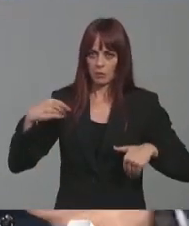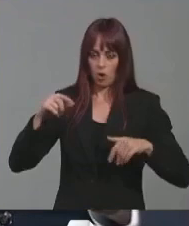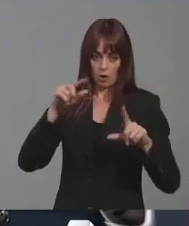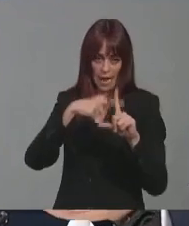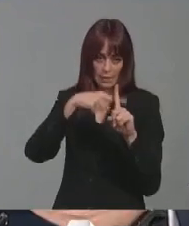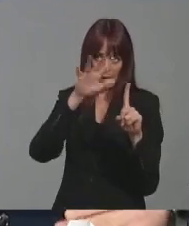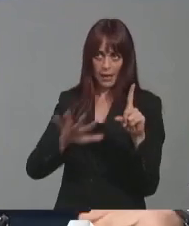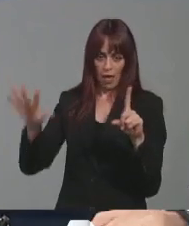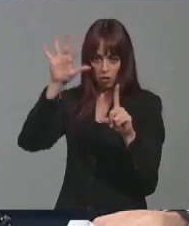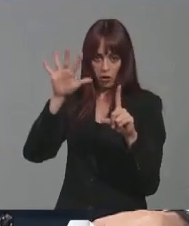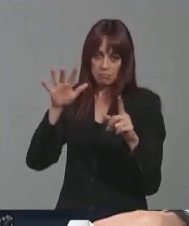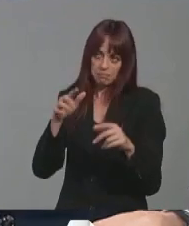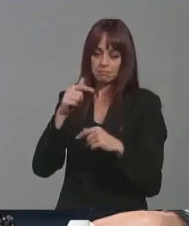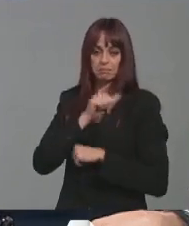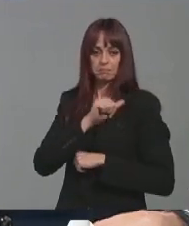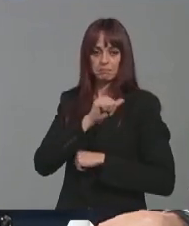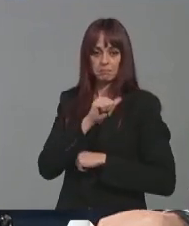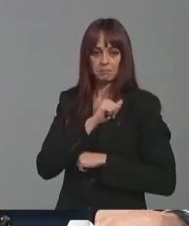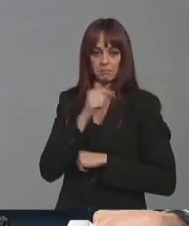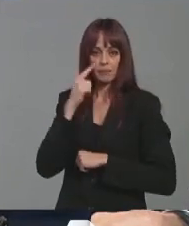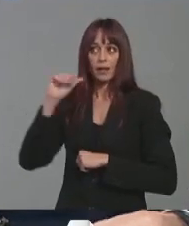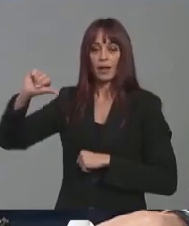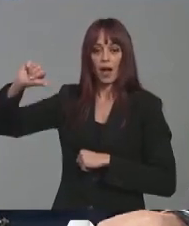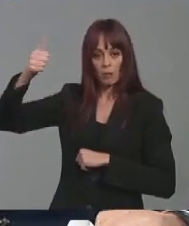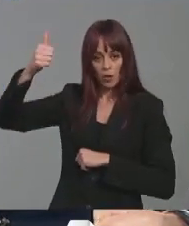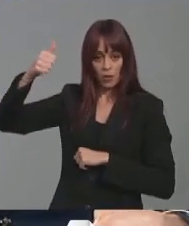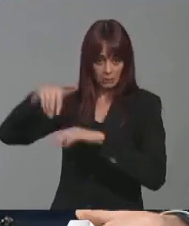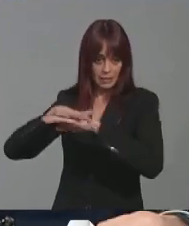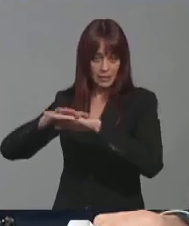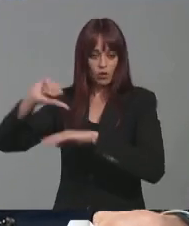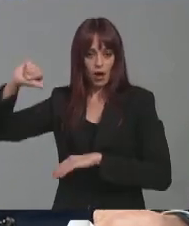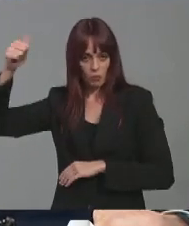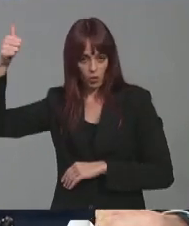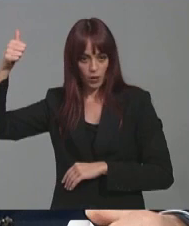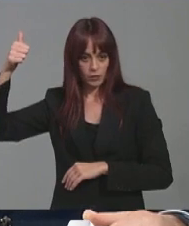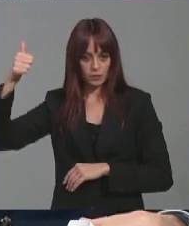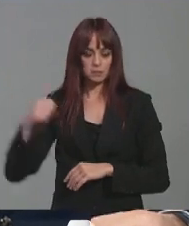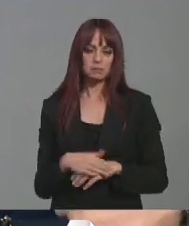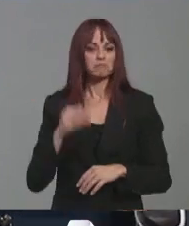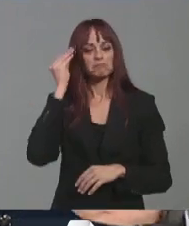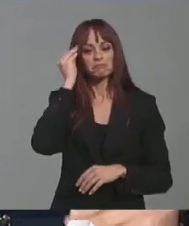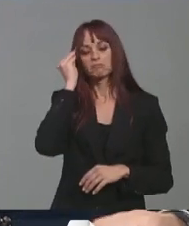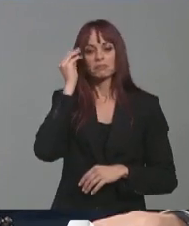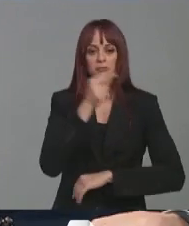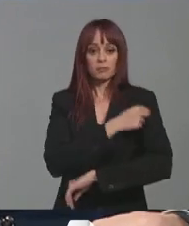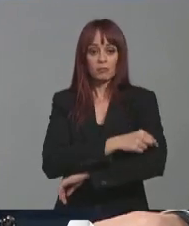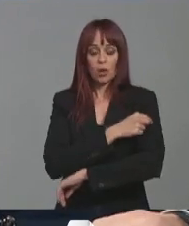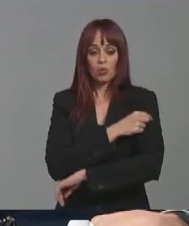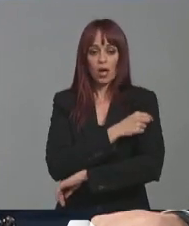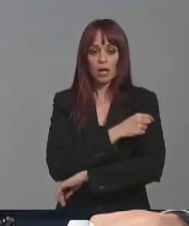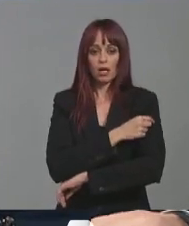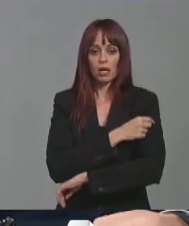nacional pero estamos pendientes que en definitiva sea aprobada por el Ministerio. Consideramos que es una vacuna que va